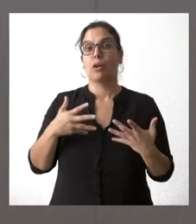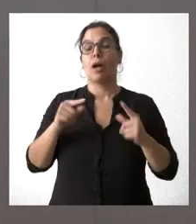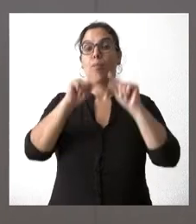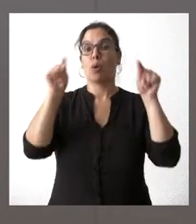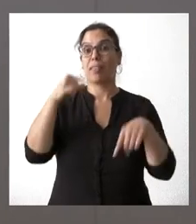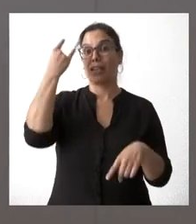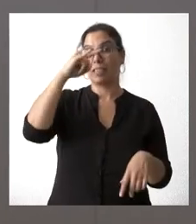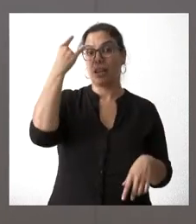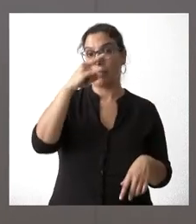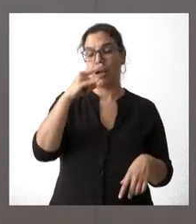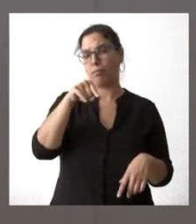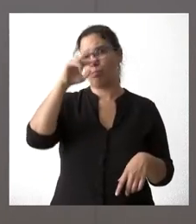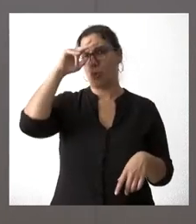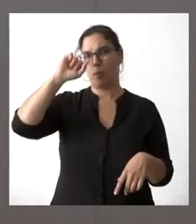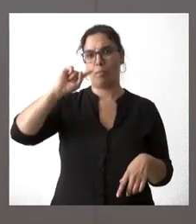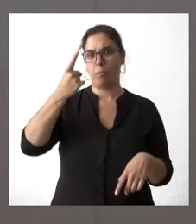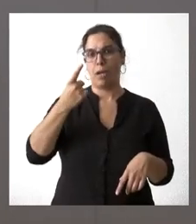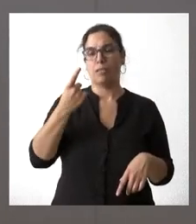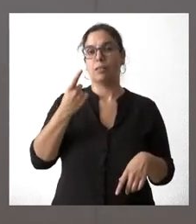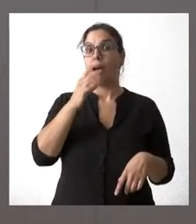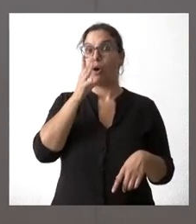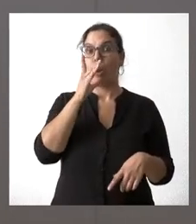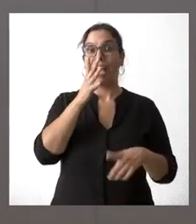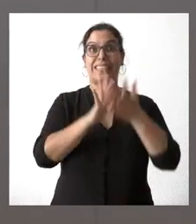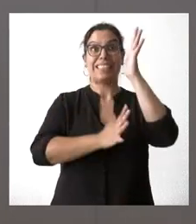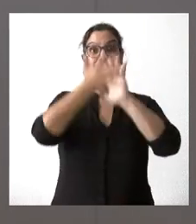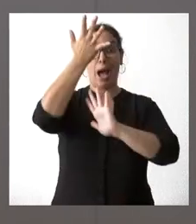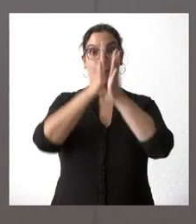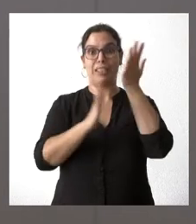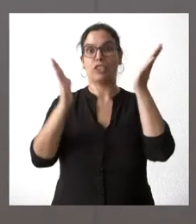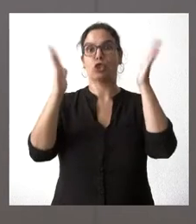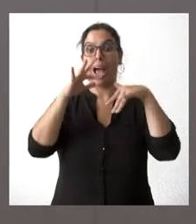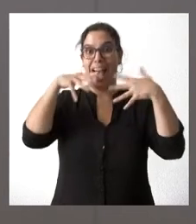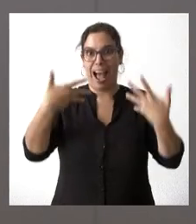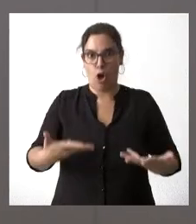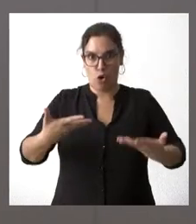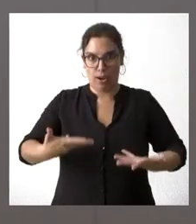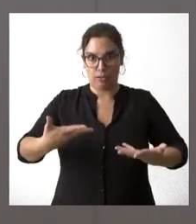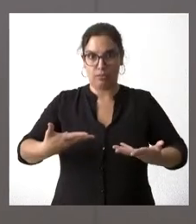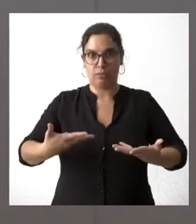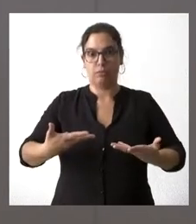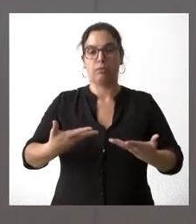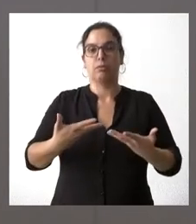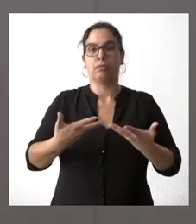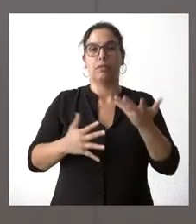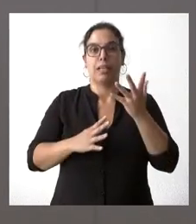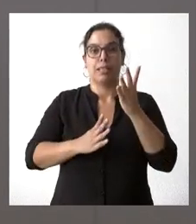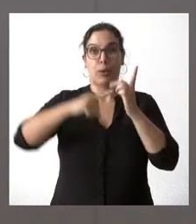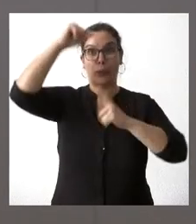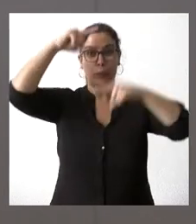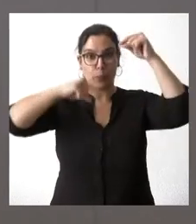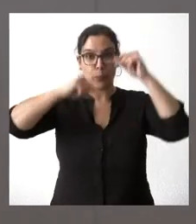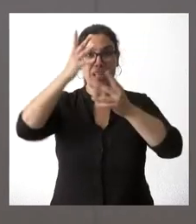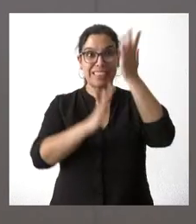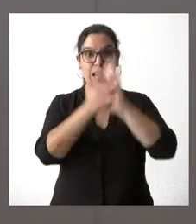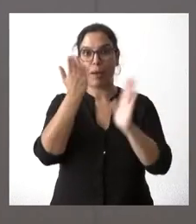Salamanca, que son los más preocupantes, se encuentran sin llamas. Cuando digo este momento me refiero en esta ocasión. Esto nos supone que